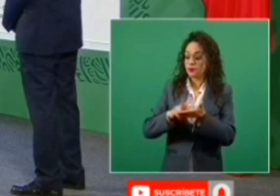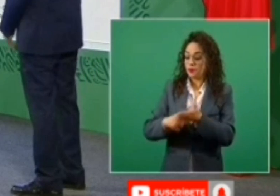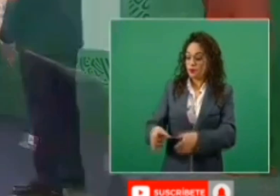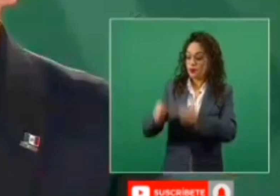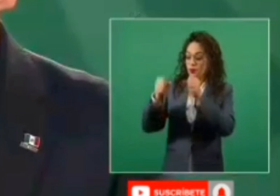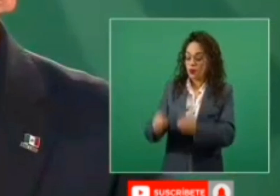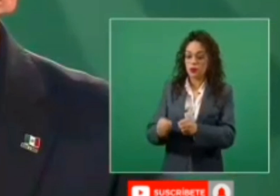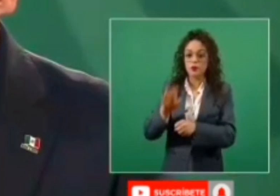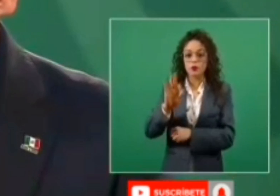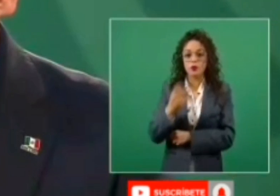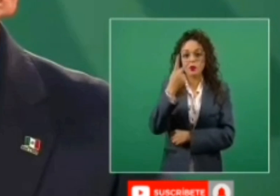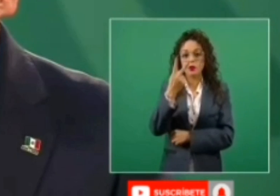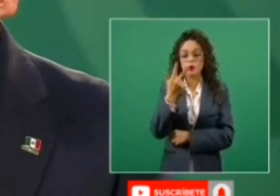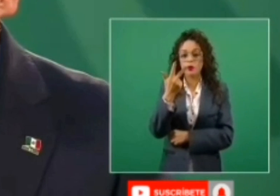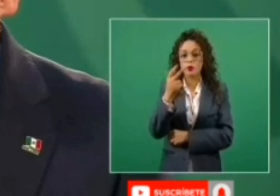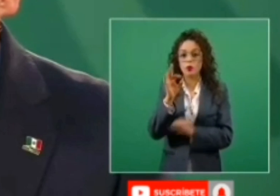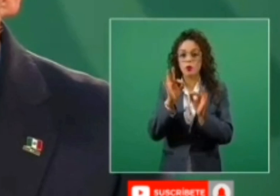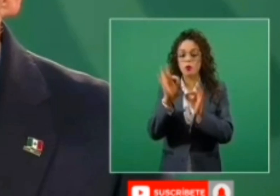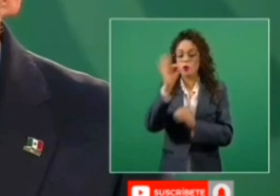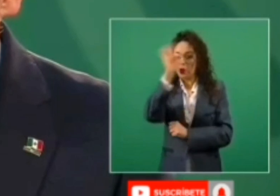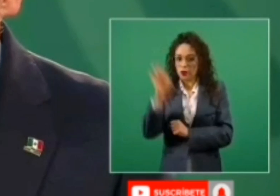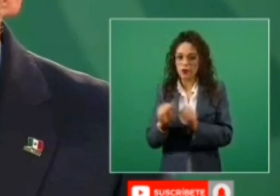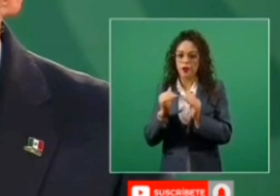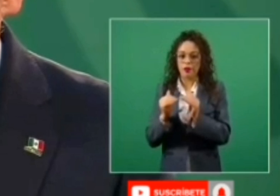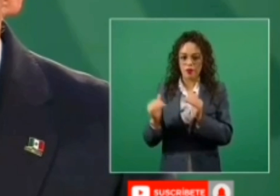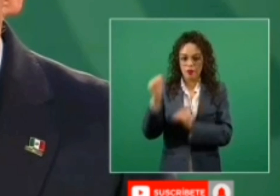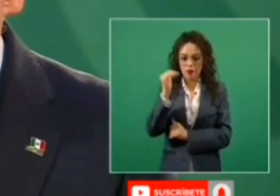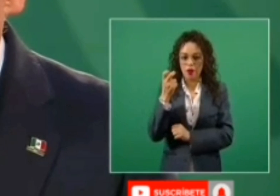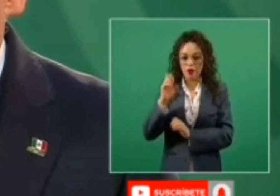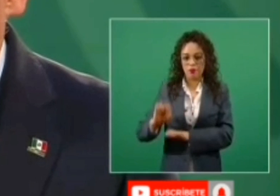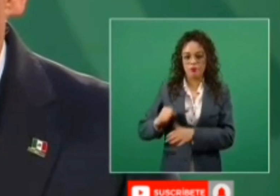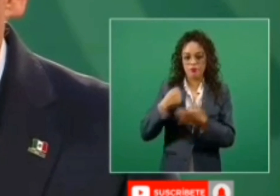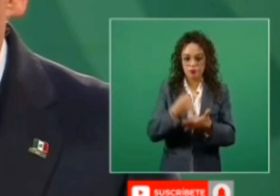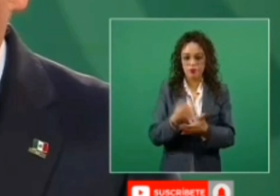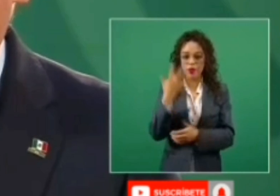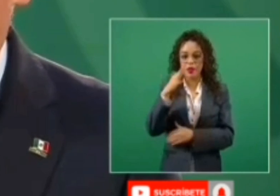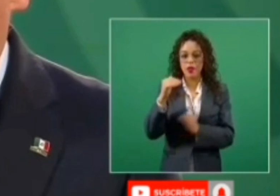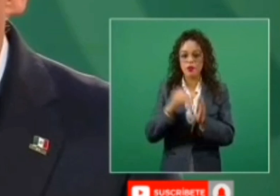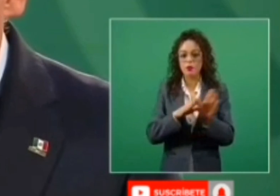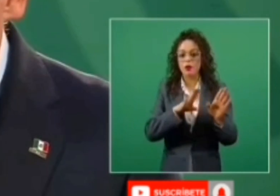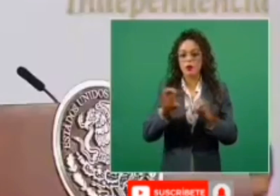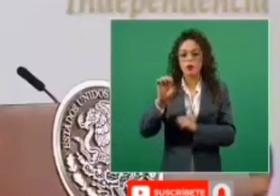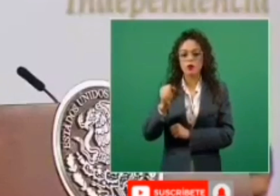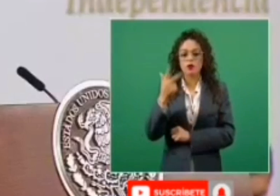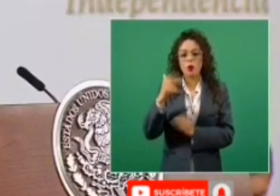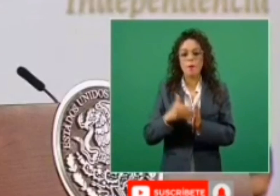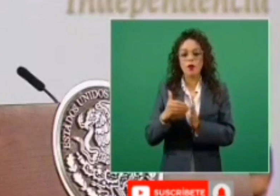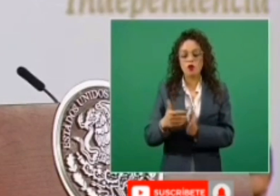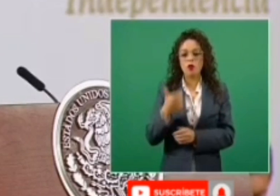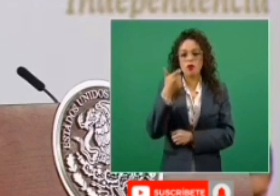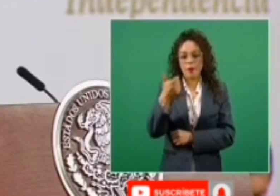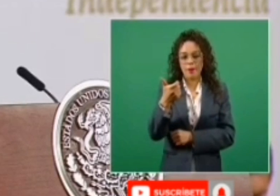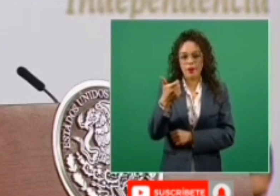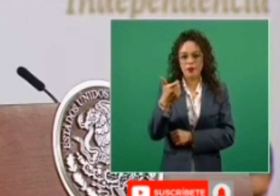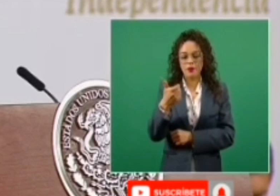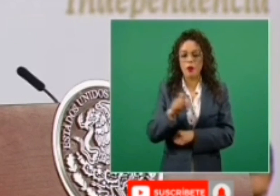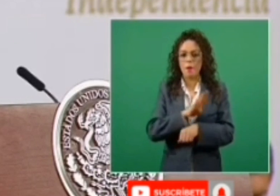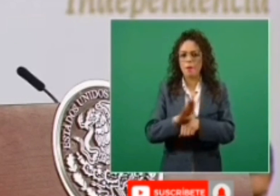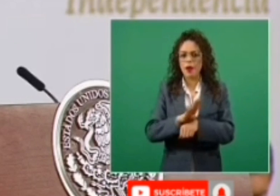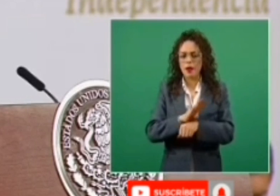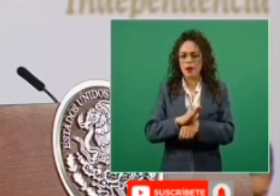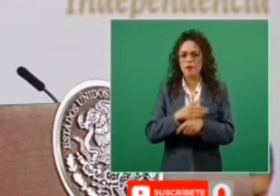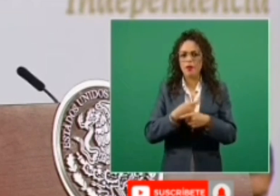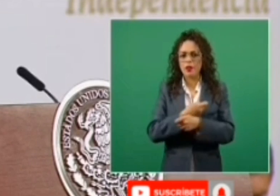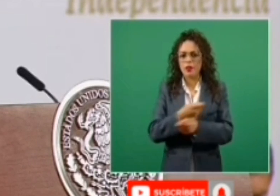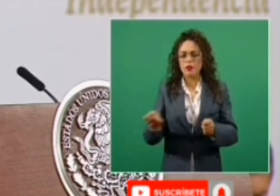48 por ciento de presupuesto para ejercer 10 mil 968 millones de pesos. Beneficiaremos a